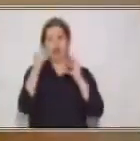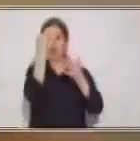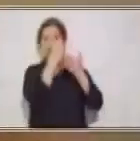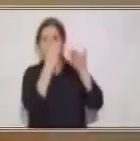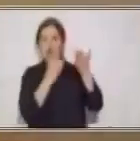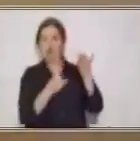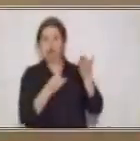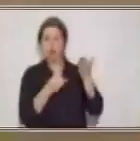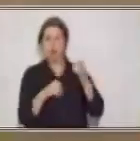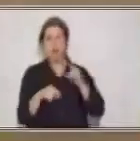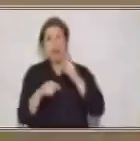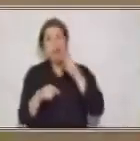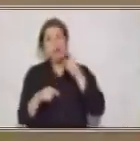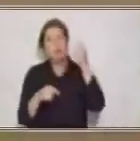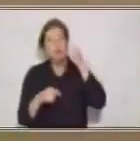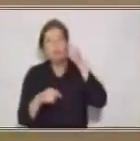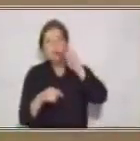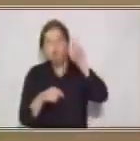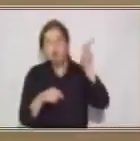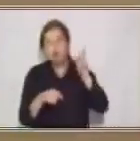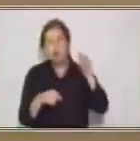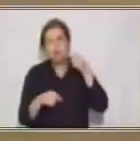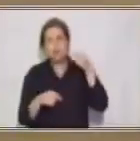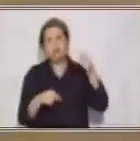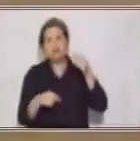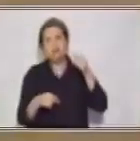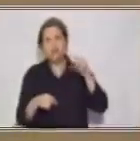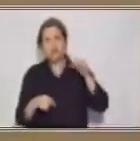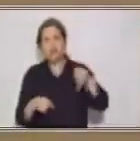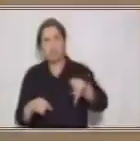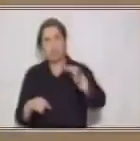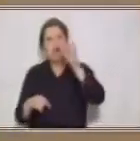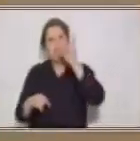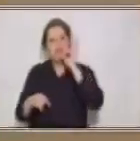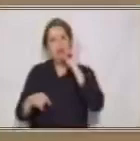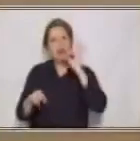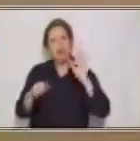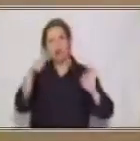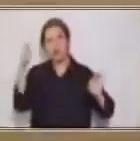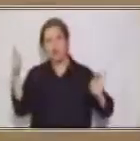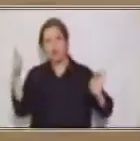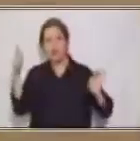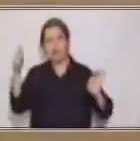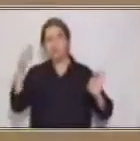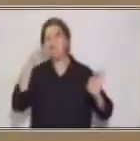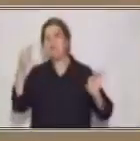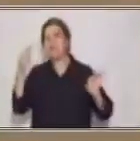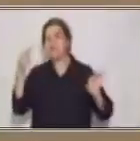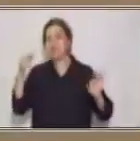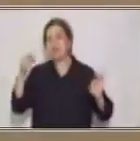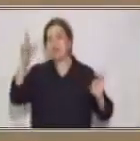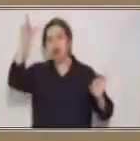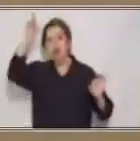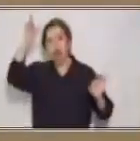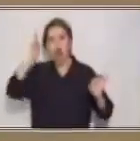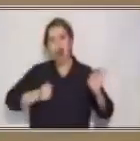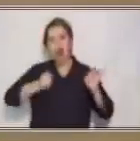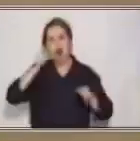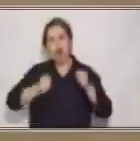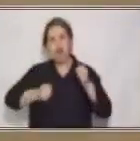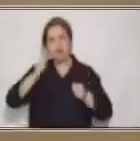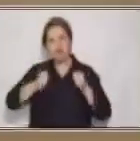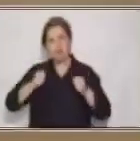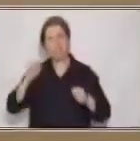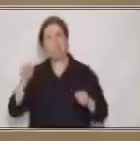café, aquí dice leche. ¿Cuál creen ustedes que es la preposición o conjunción que hace